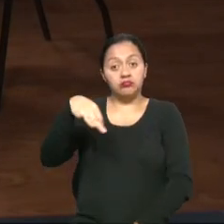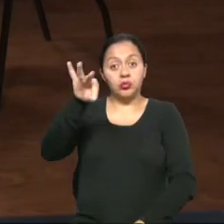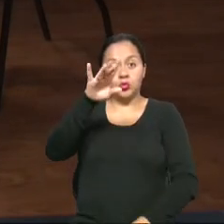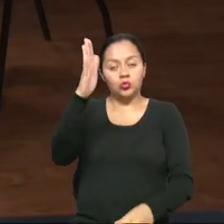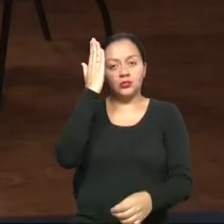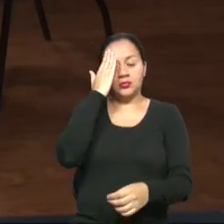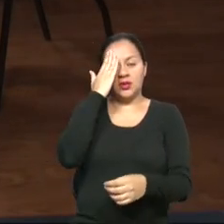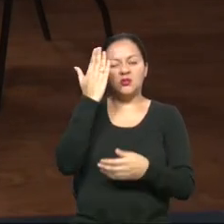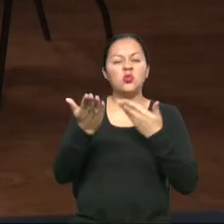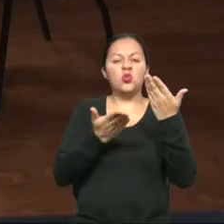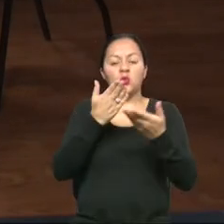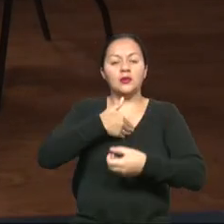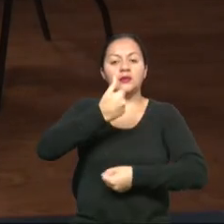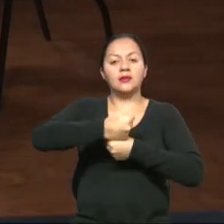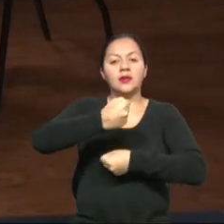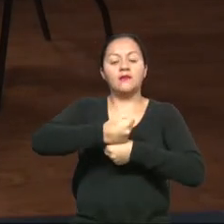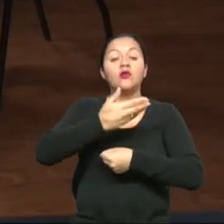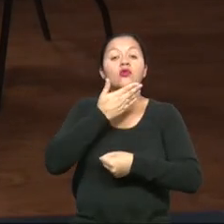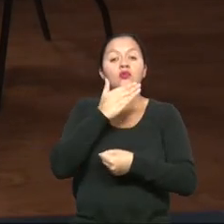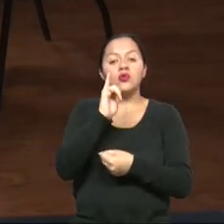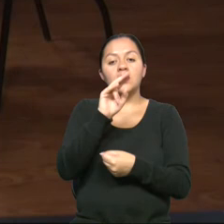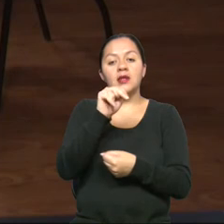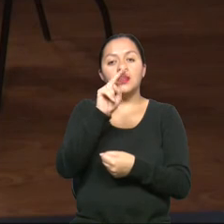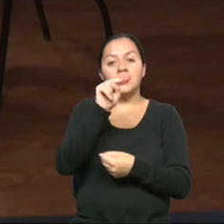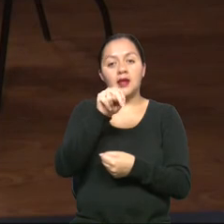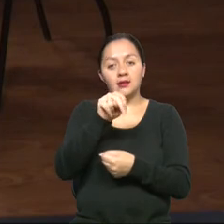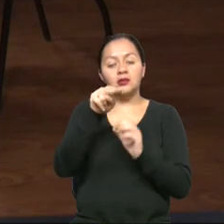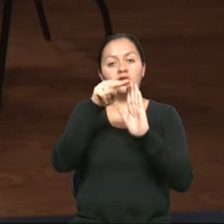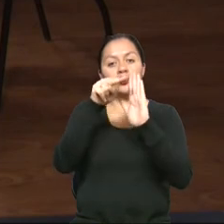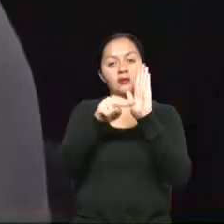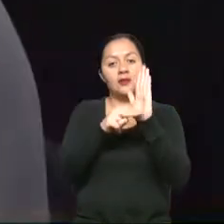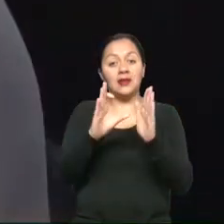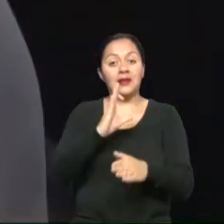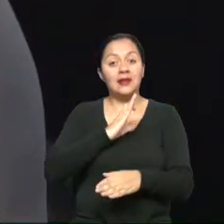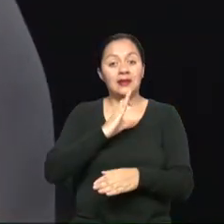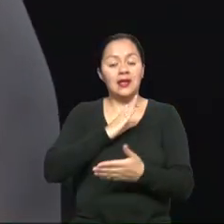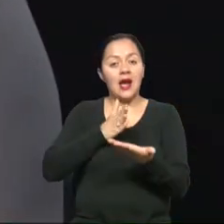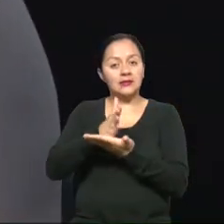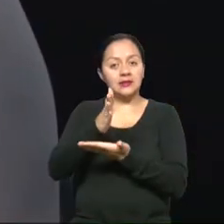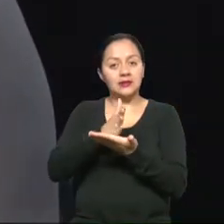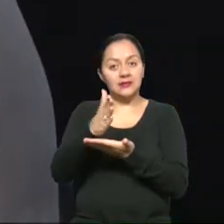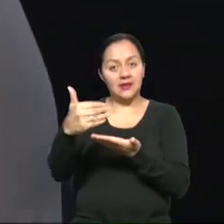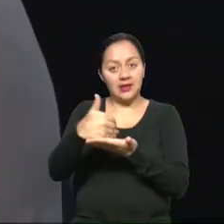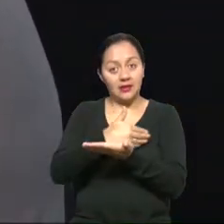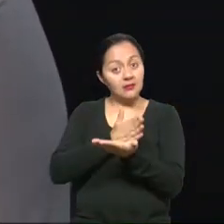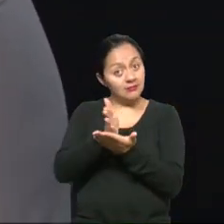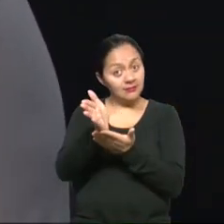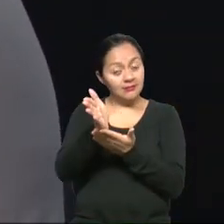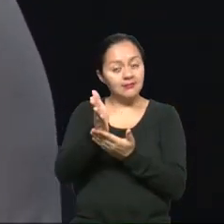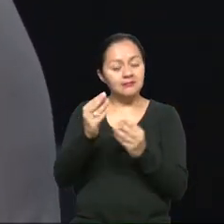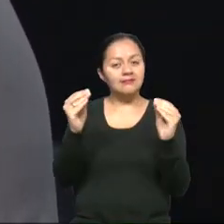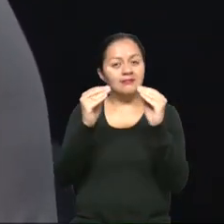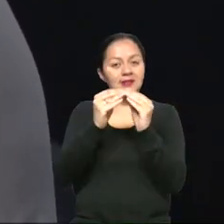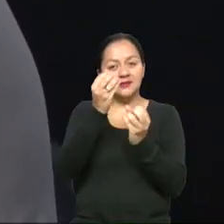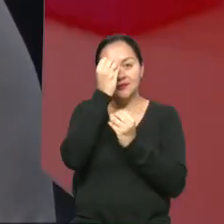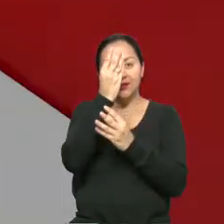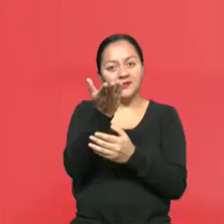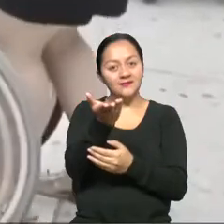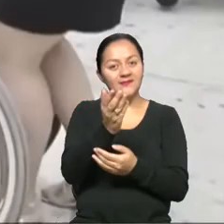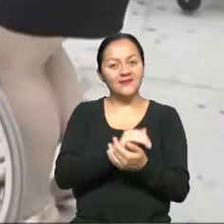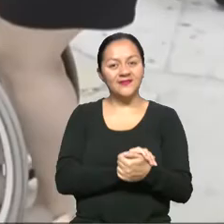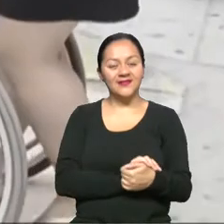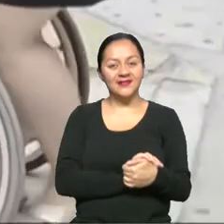lo que es lo que el trabajo que viene realizando el INE justamente en la normativa técnica de accesibilidad. Y para entender un poquito más sobre ello, vamos al siguiente reportaje.